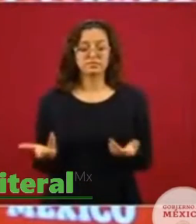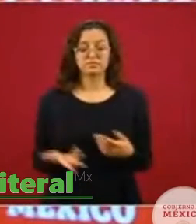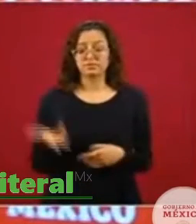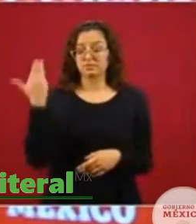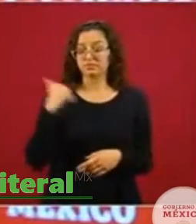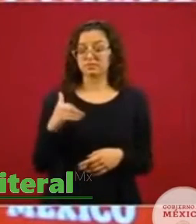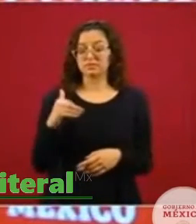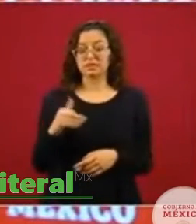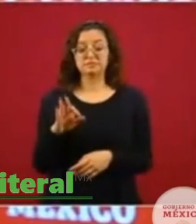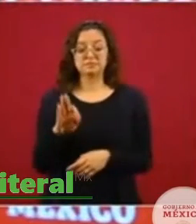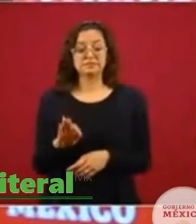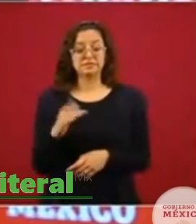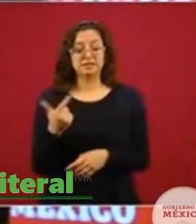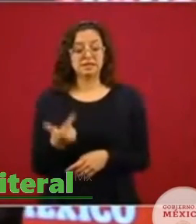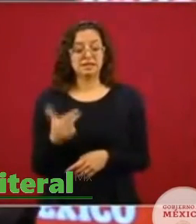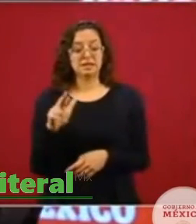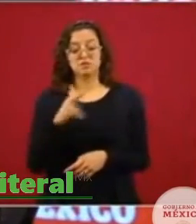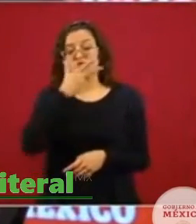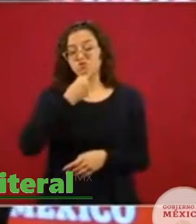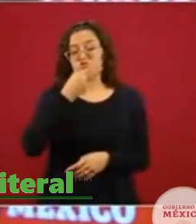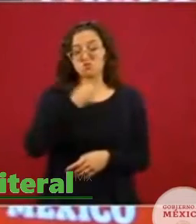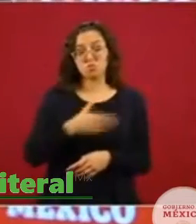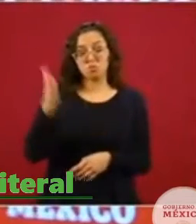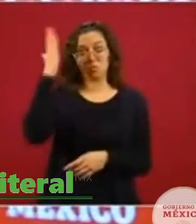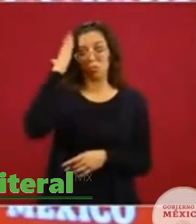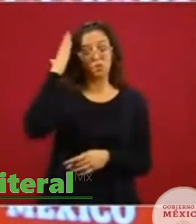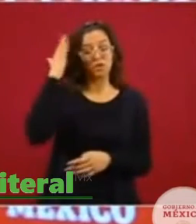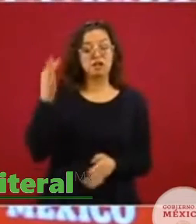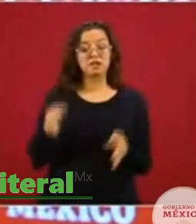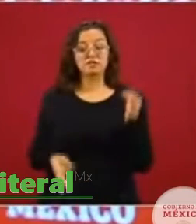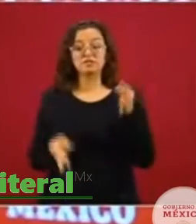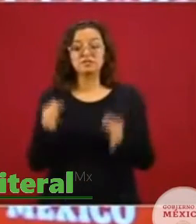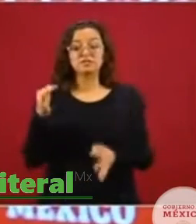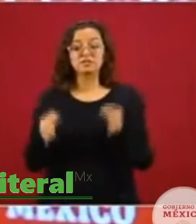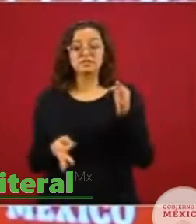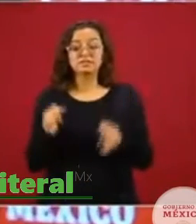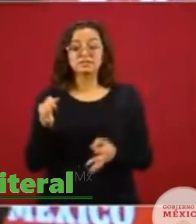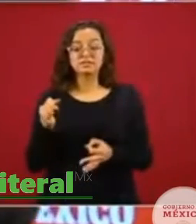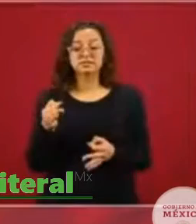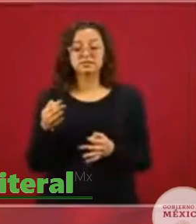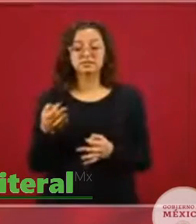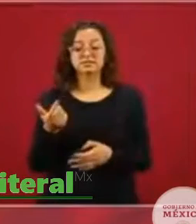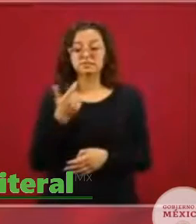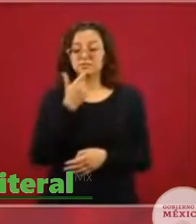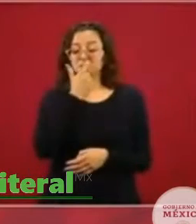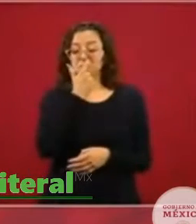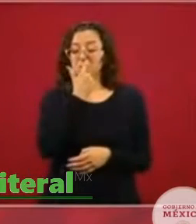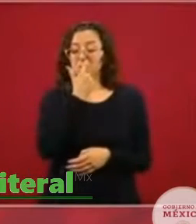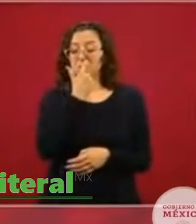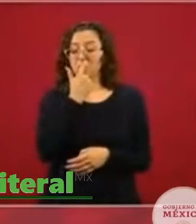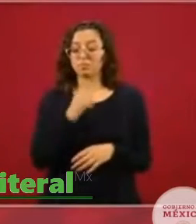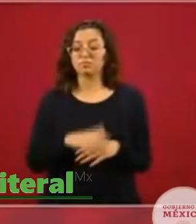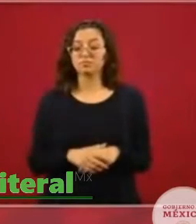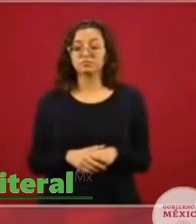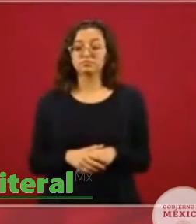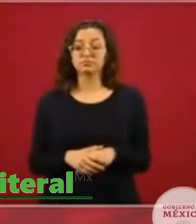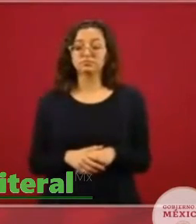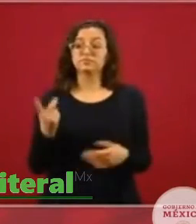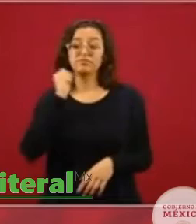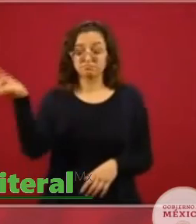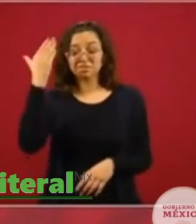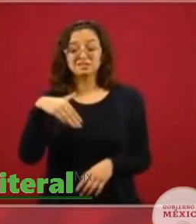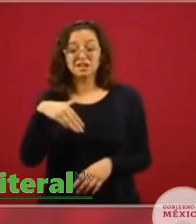tuvo que ver hasta con el Poder Legislativo.